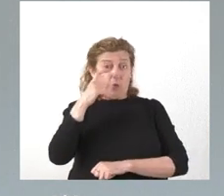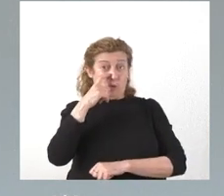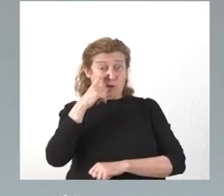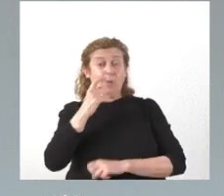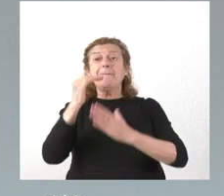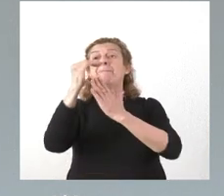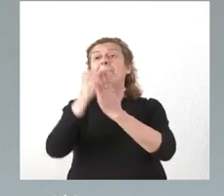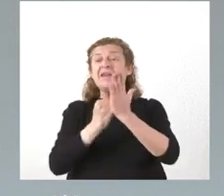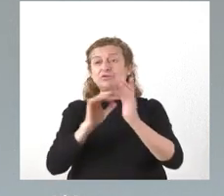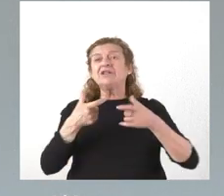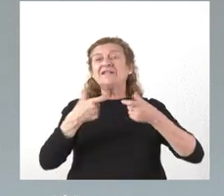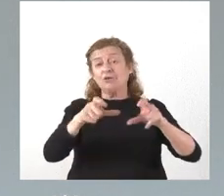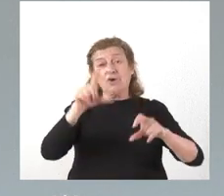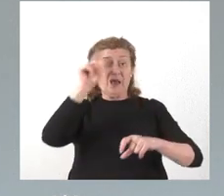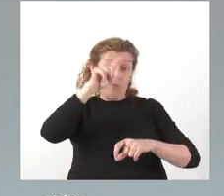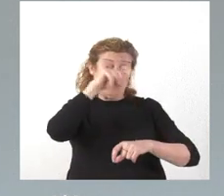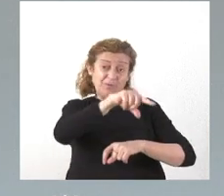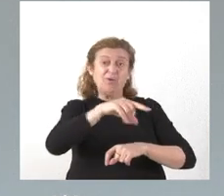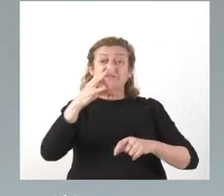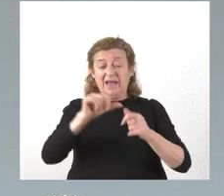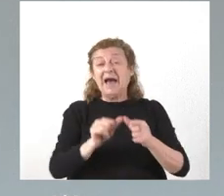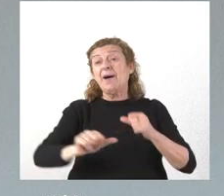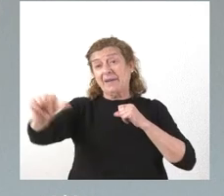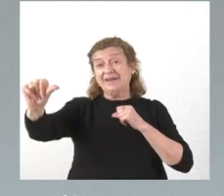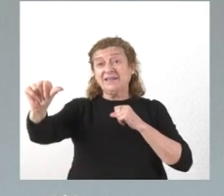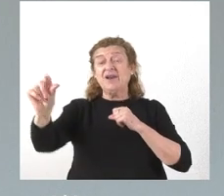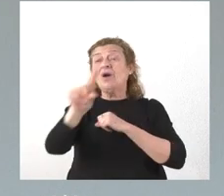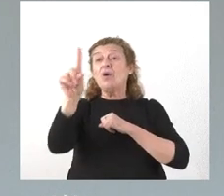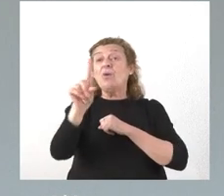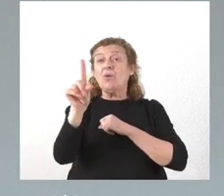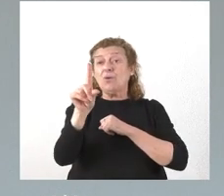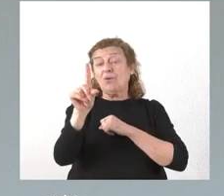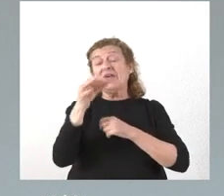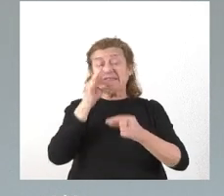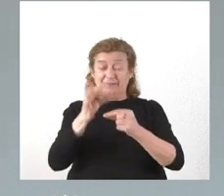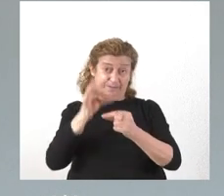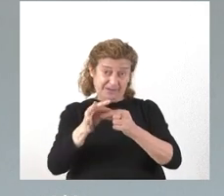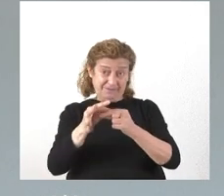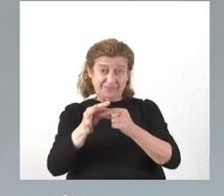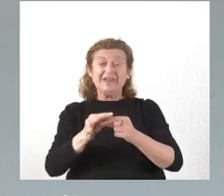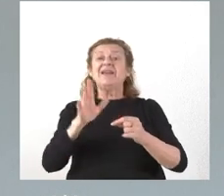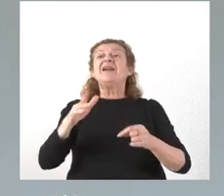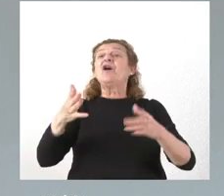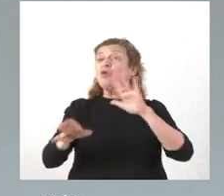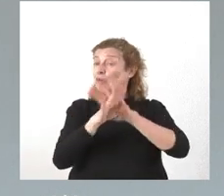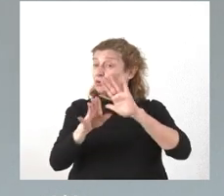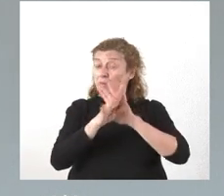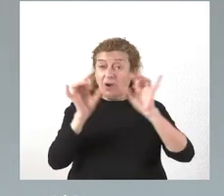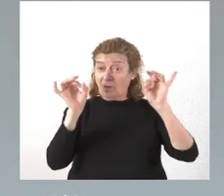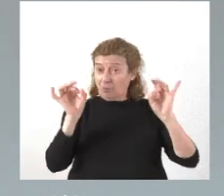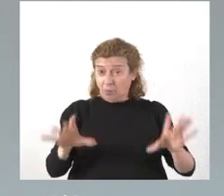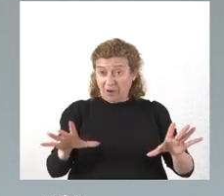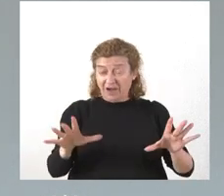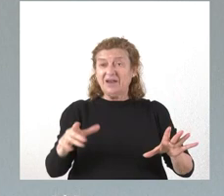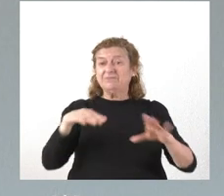excepción del sector educativo, que será efectiva a partir del 1 de septiembre. Se mantiene, así